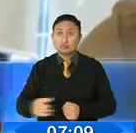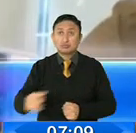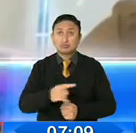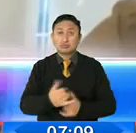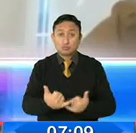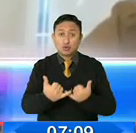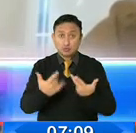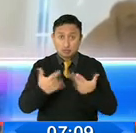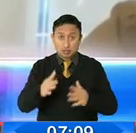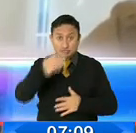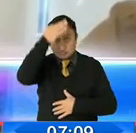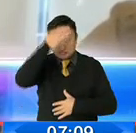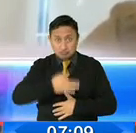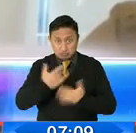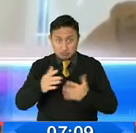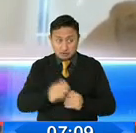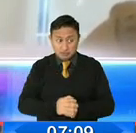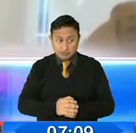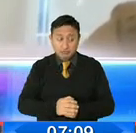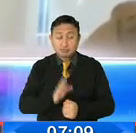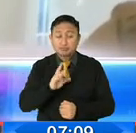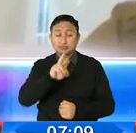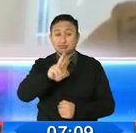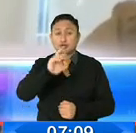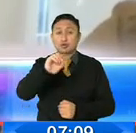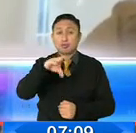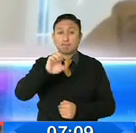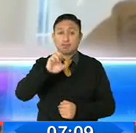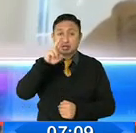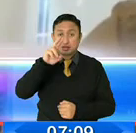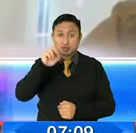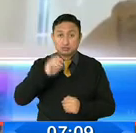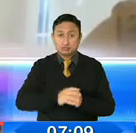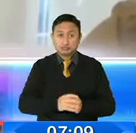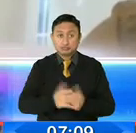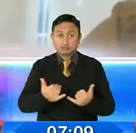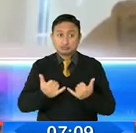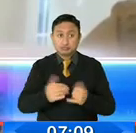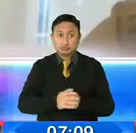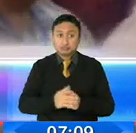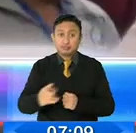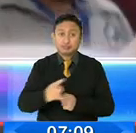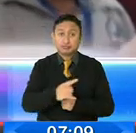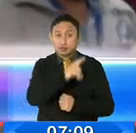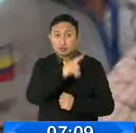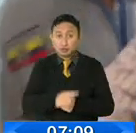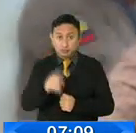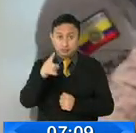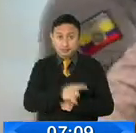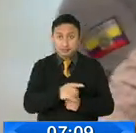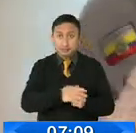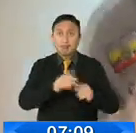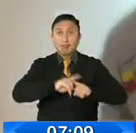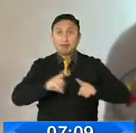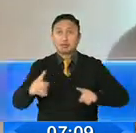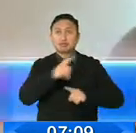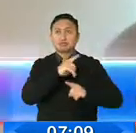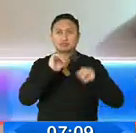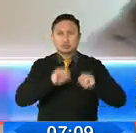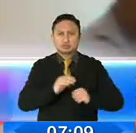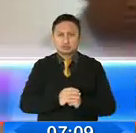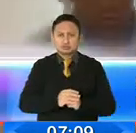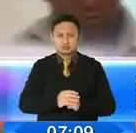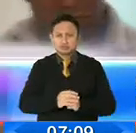ejecutoriada, decir, en el caso de Romero se produce una inhabilitación. Sin embargo, el caso de Romero presenta varios